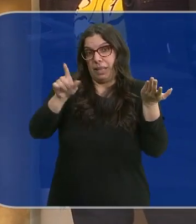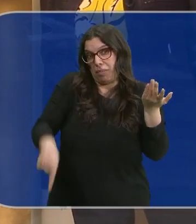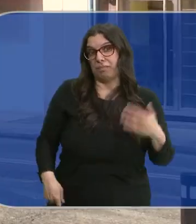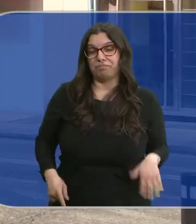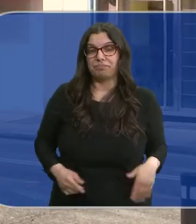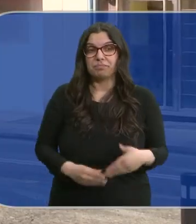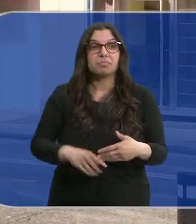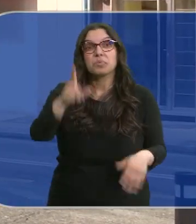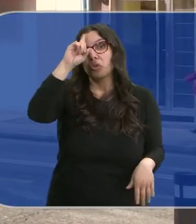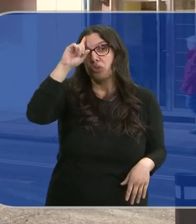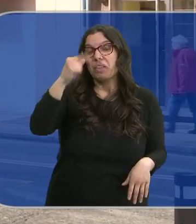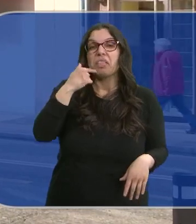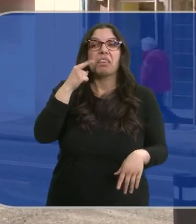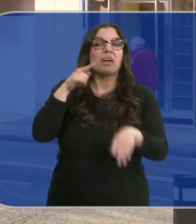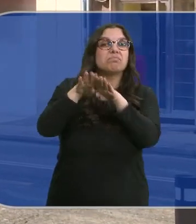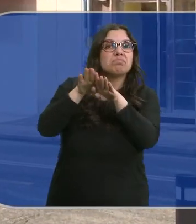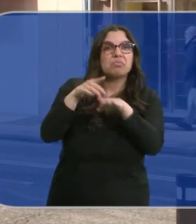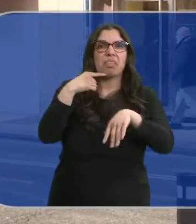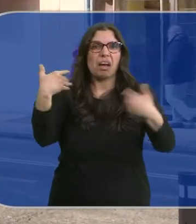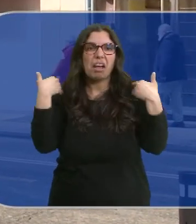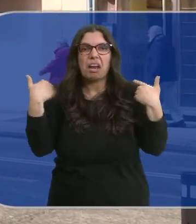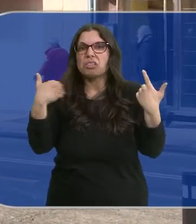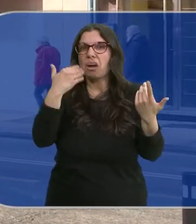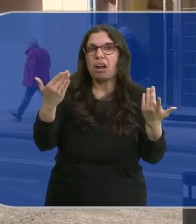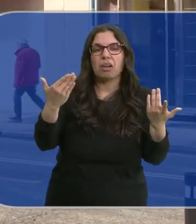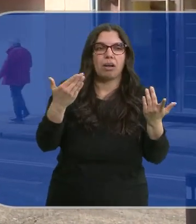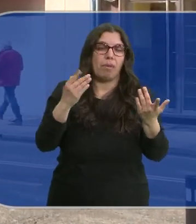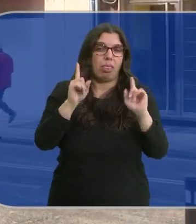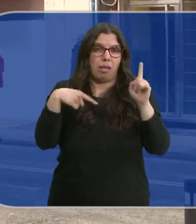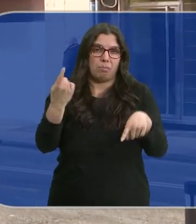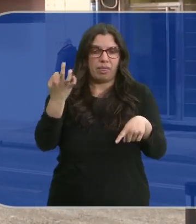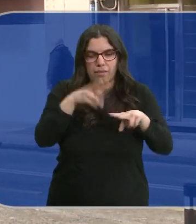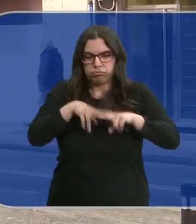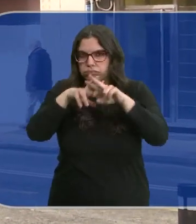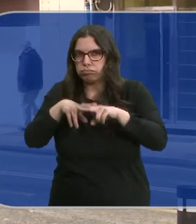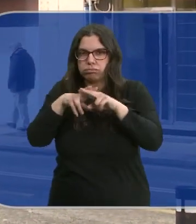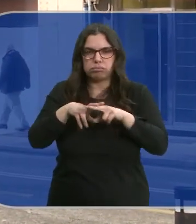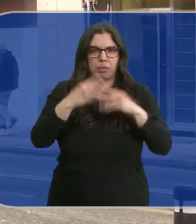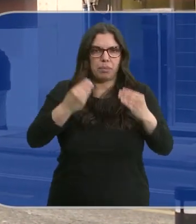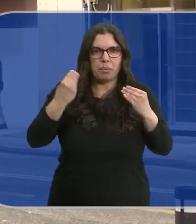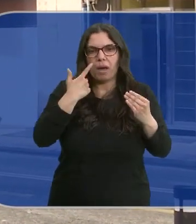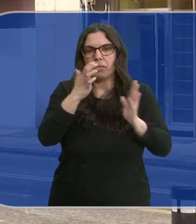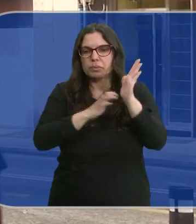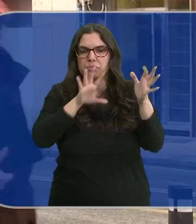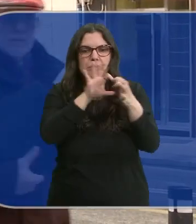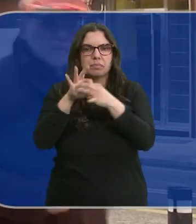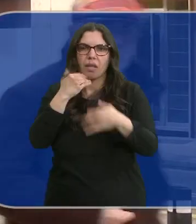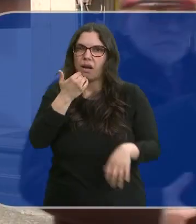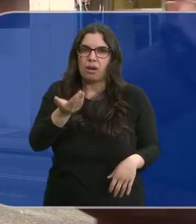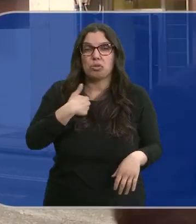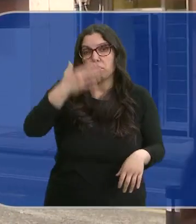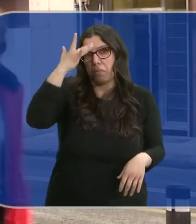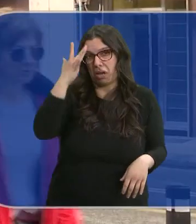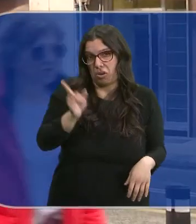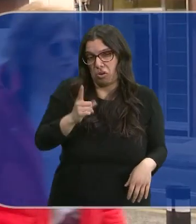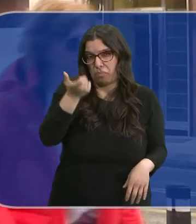también. No sé, eso que oye rumor es que si el gimnasio o que si no sé qué, pero bueno, luego te tienes que poner a mirar las deducciones y a ver si eso, pero me